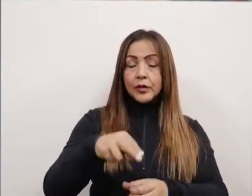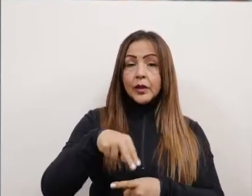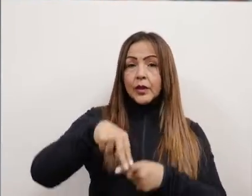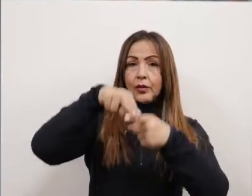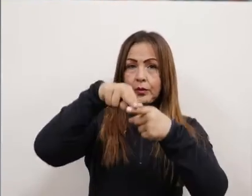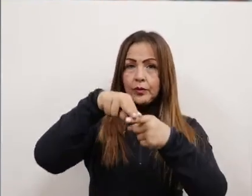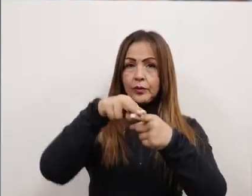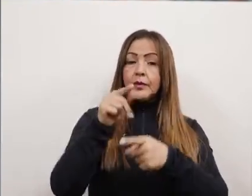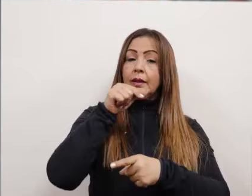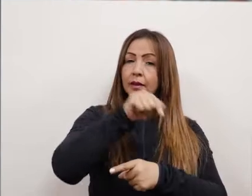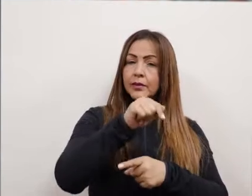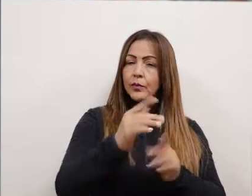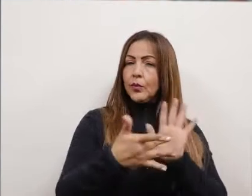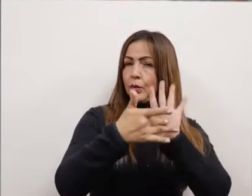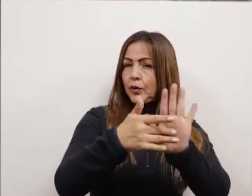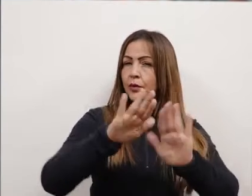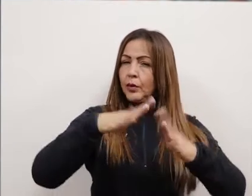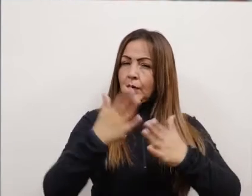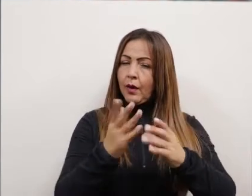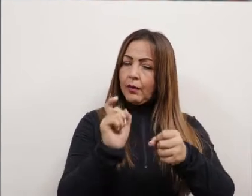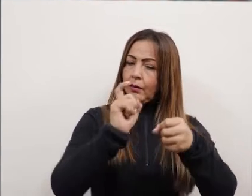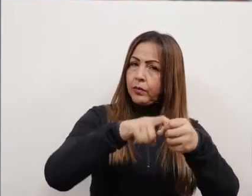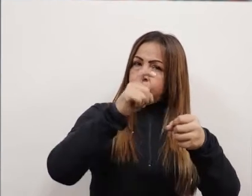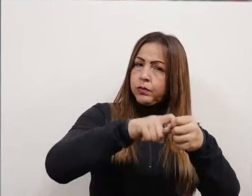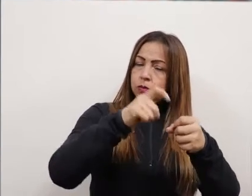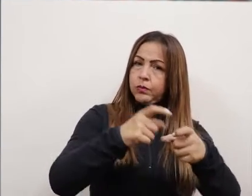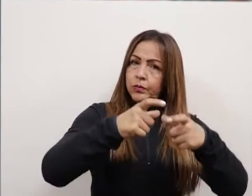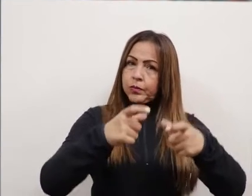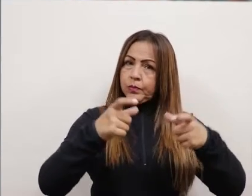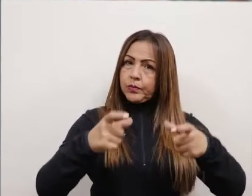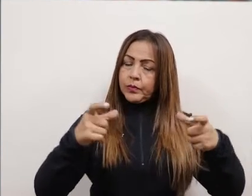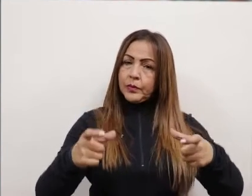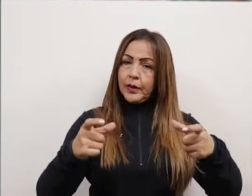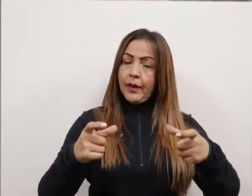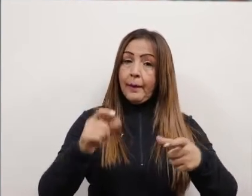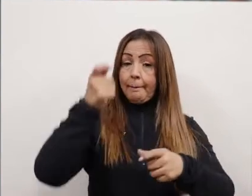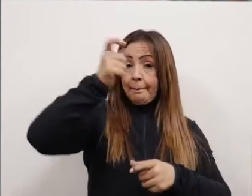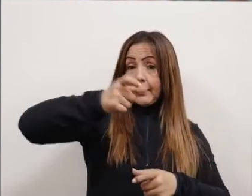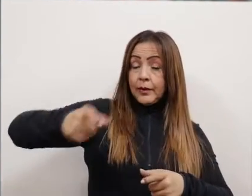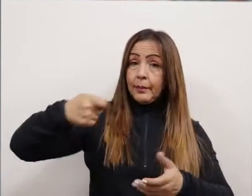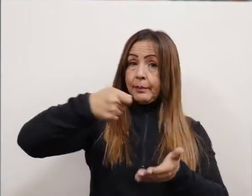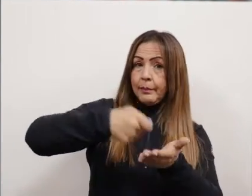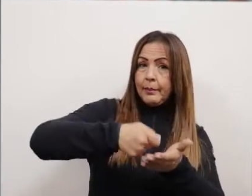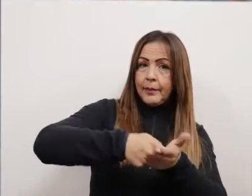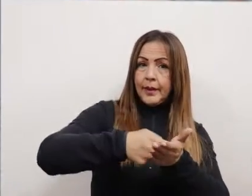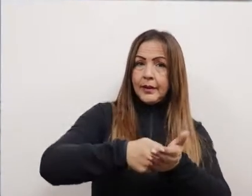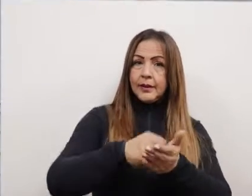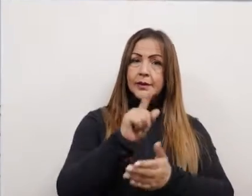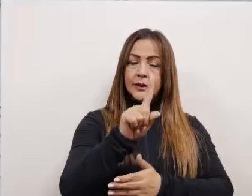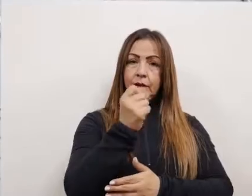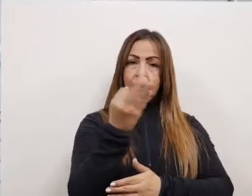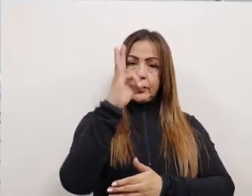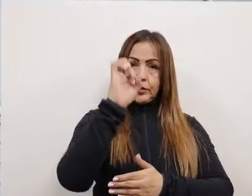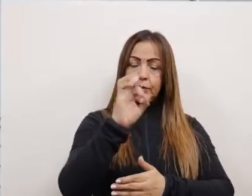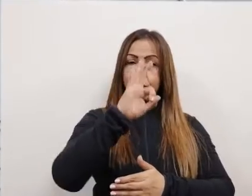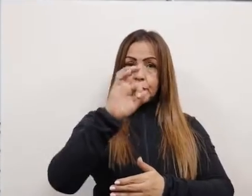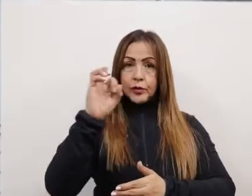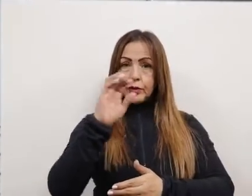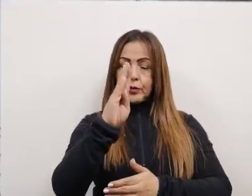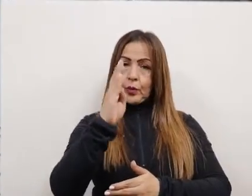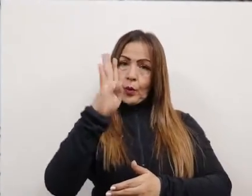millones en recursos. Esto se ve reflejado en los índices de afiliación donde encontramos que para el régimen contributivo tenemos